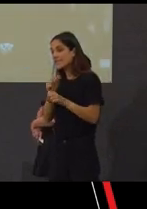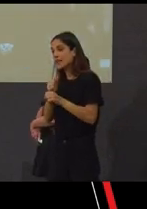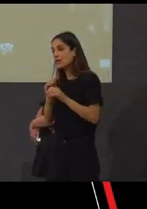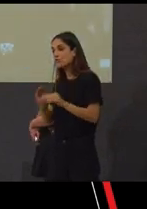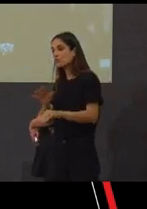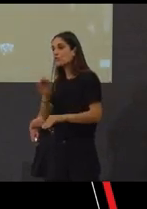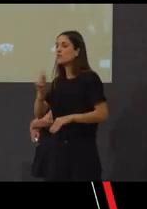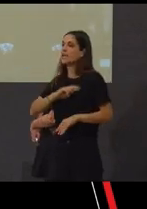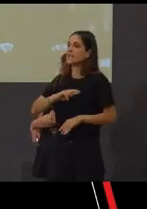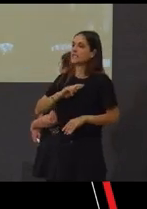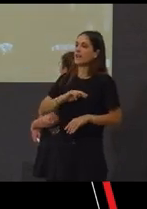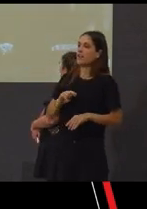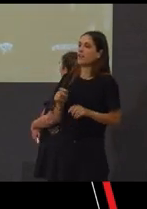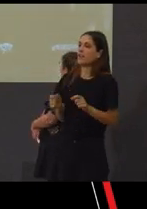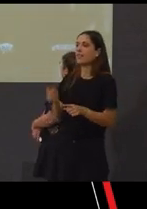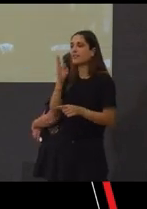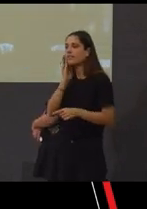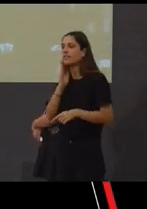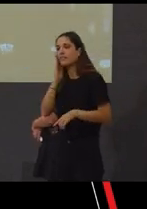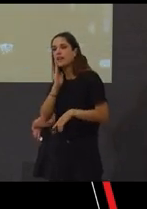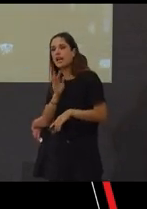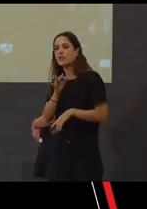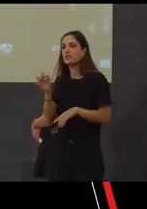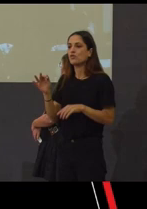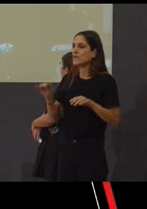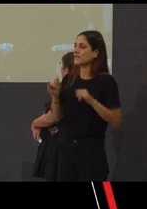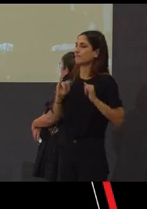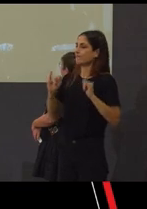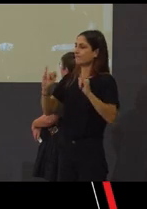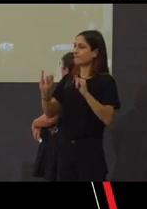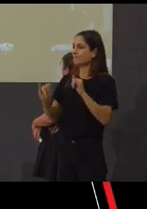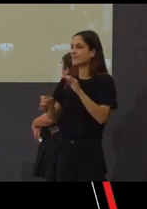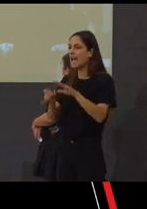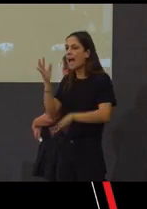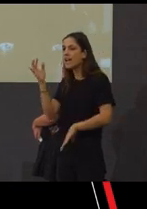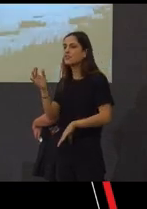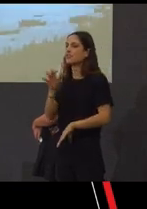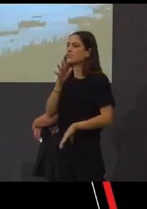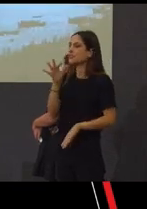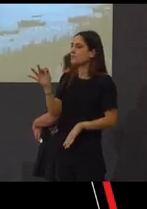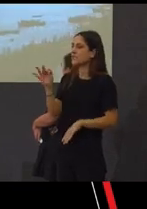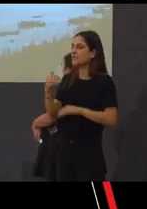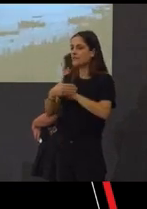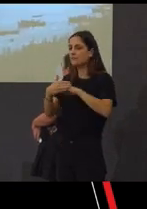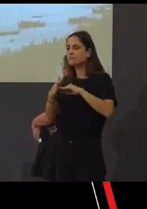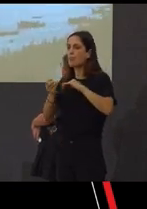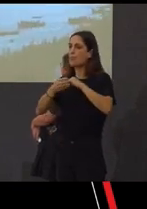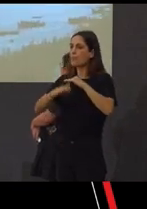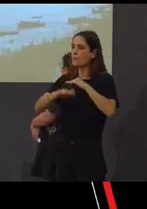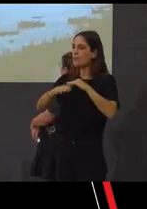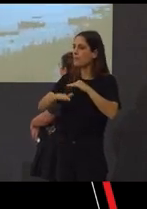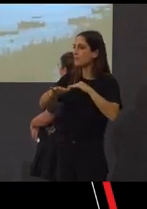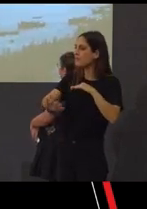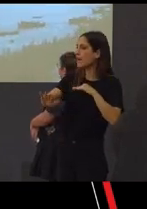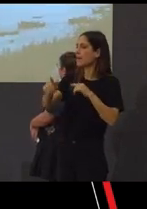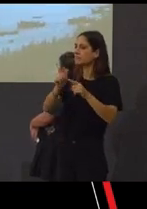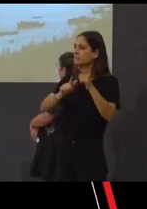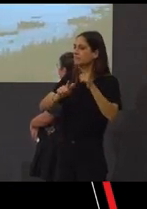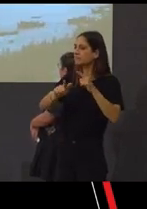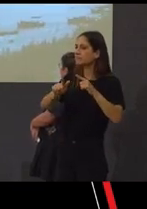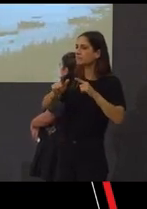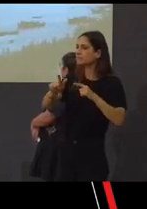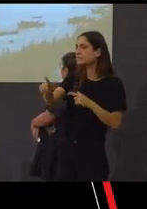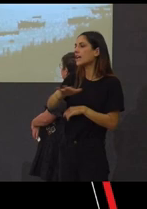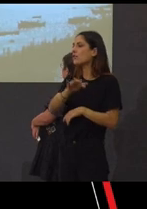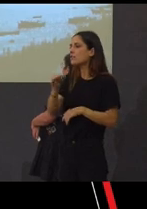sigue unido a través de todos los azares y aventuras por encima de la distancia y el mar. Nostálgicamente en los